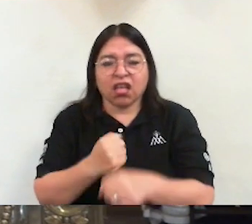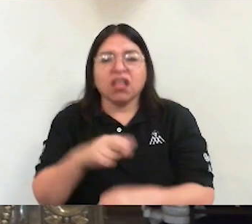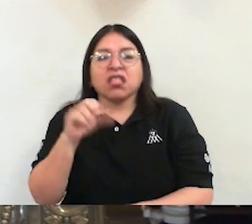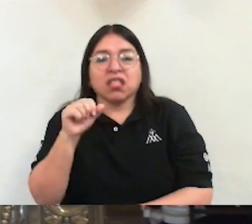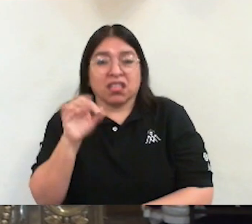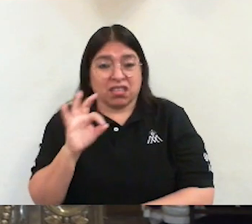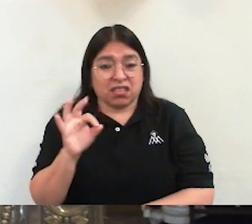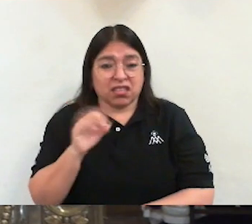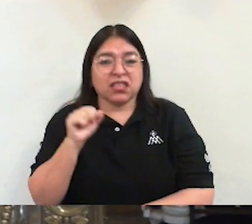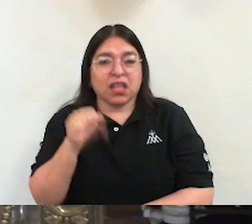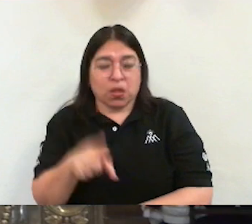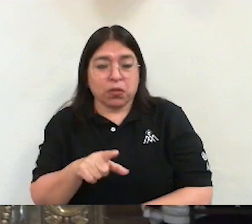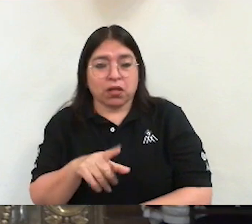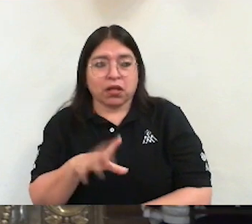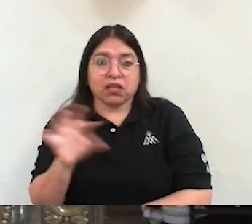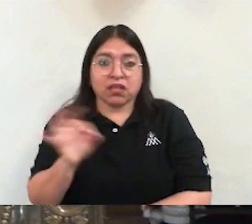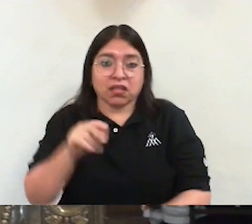vidas.